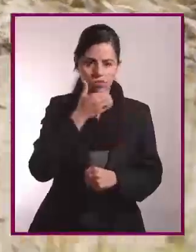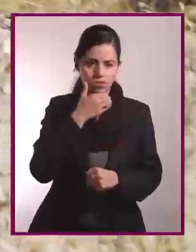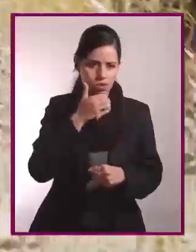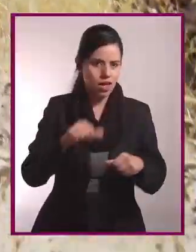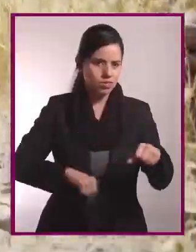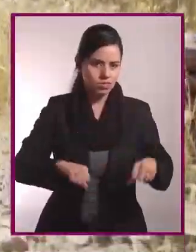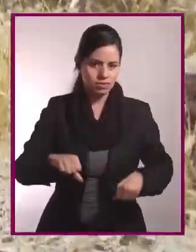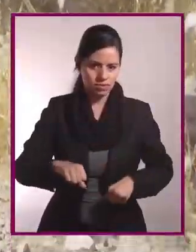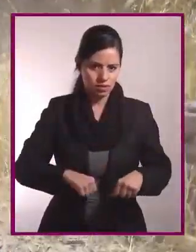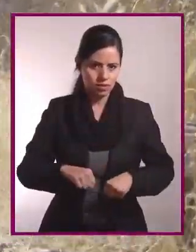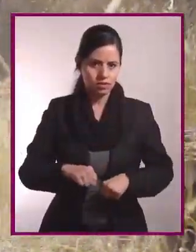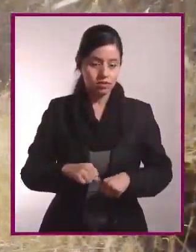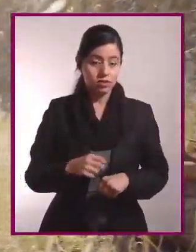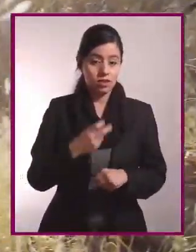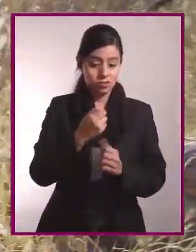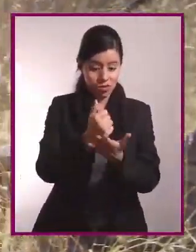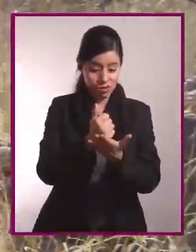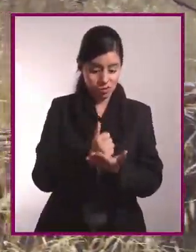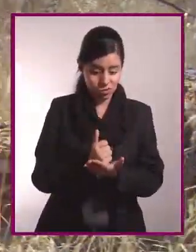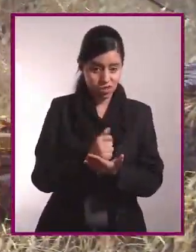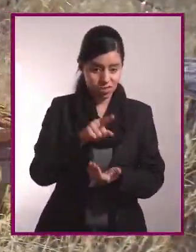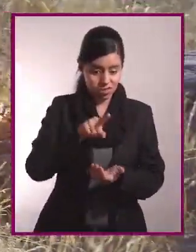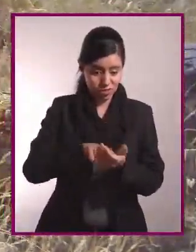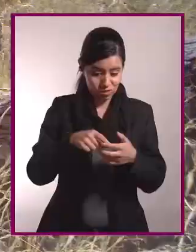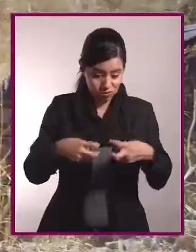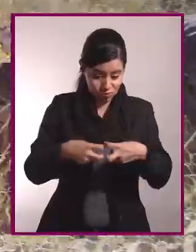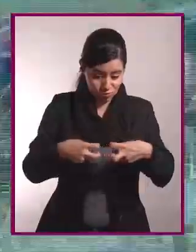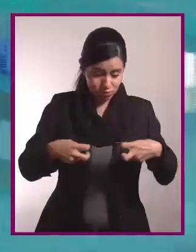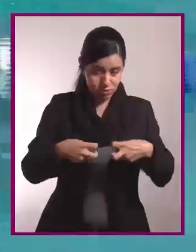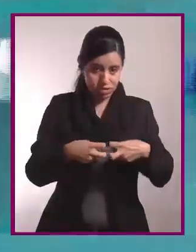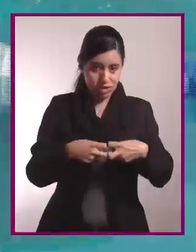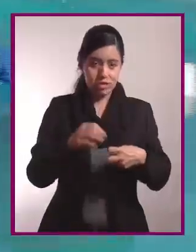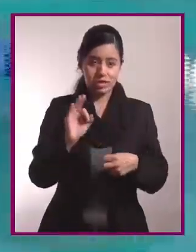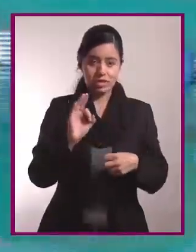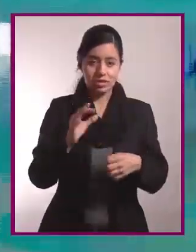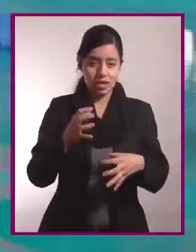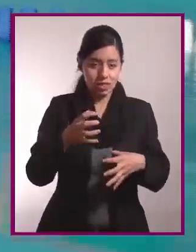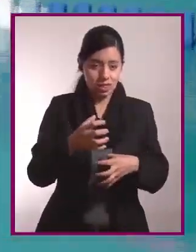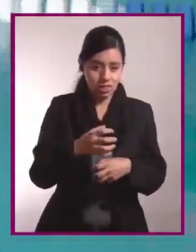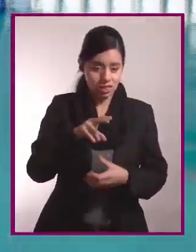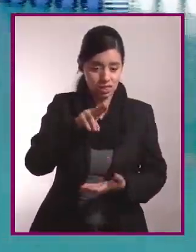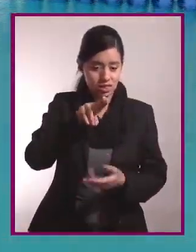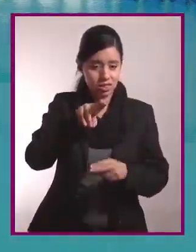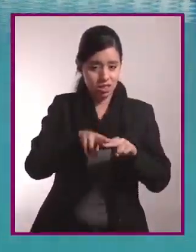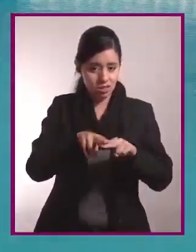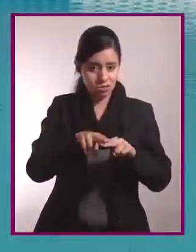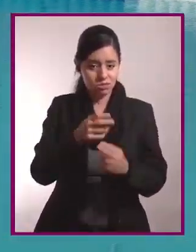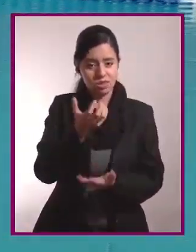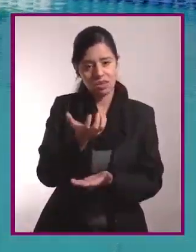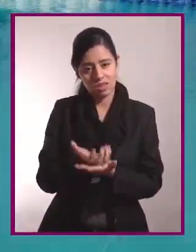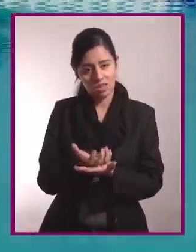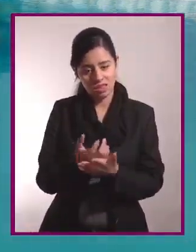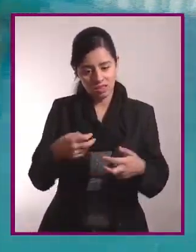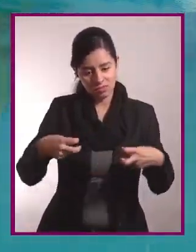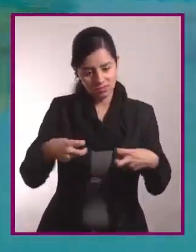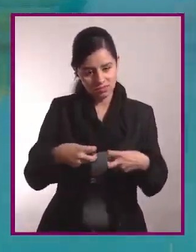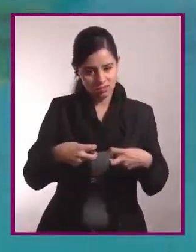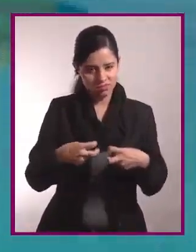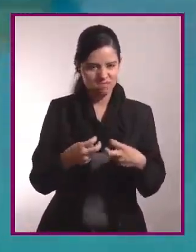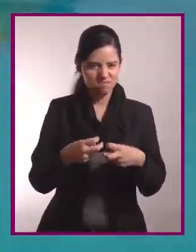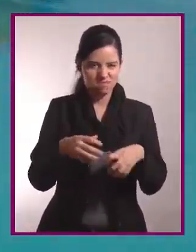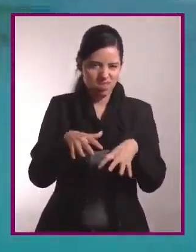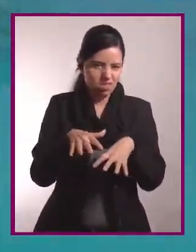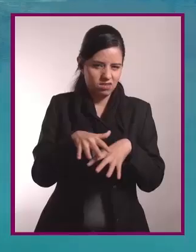actividad evitarán que nuestros músculos se atrofien por permanecer mucho tiempo sentados, por ejemplo. Así que no